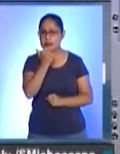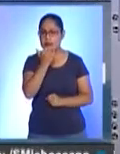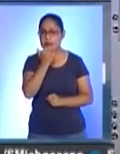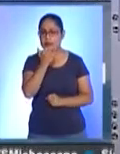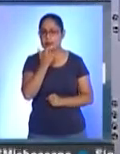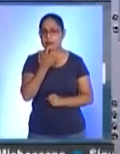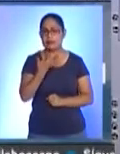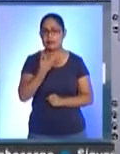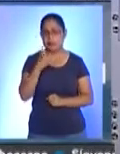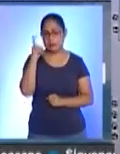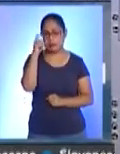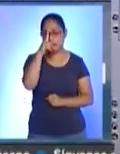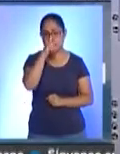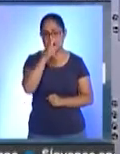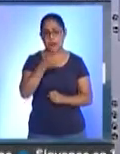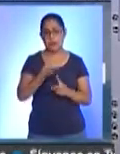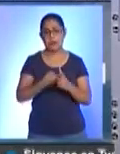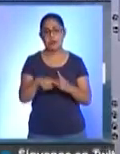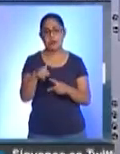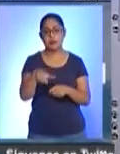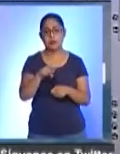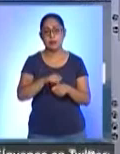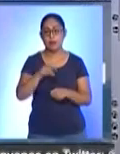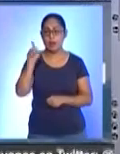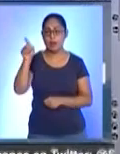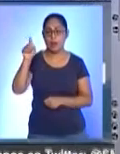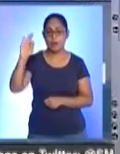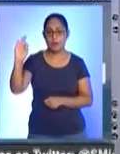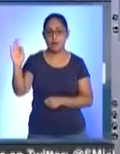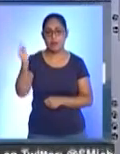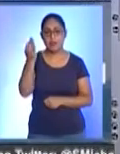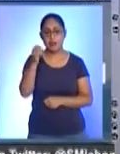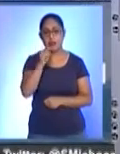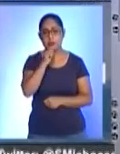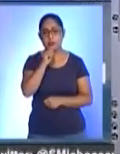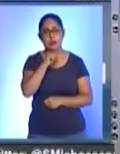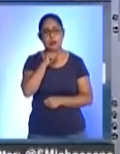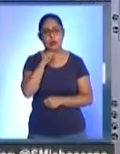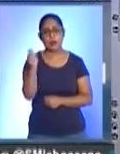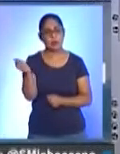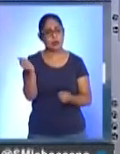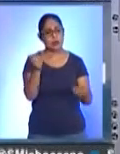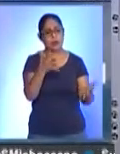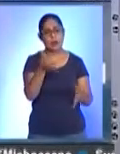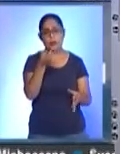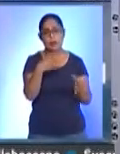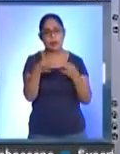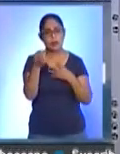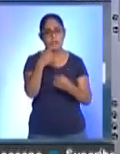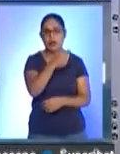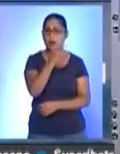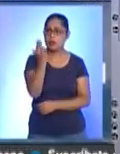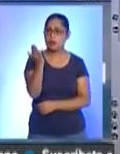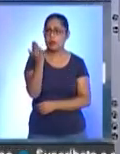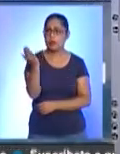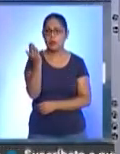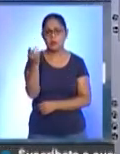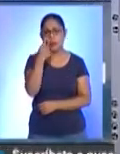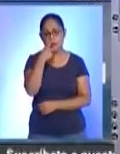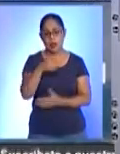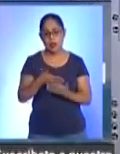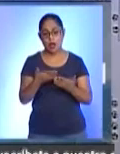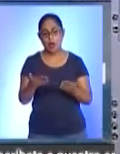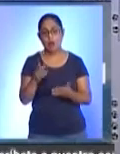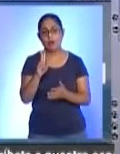a partir de esta semana si la federación continúa sin enviar medicamentos solicitados en la planeación para este